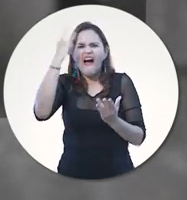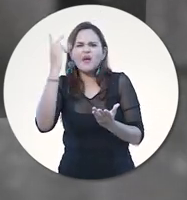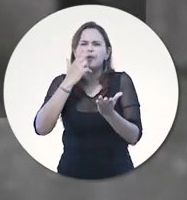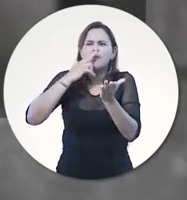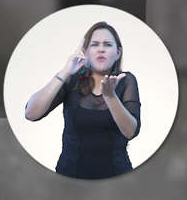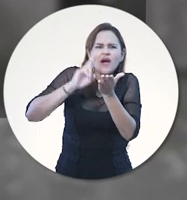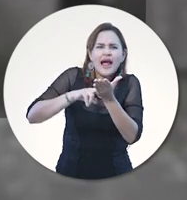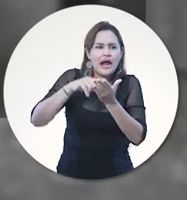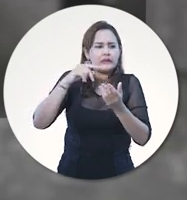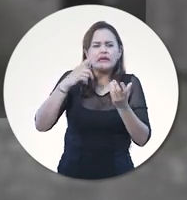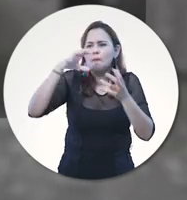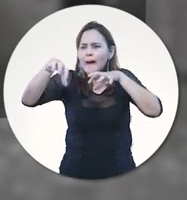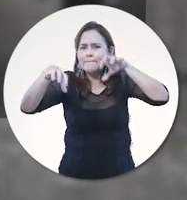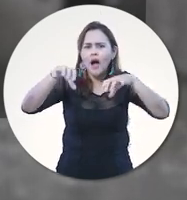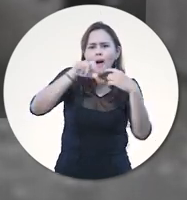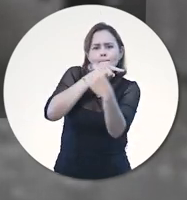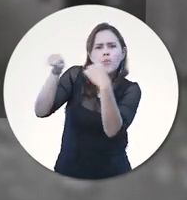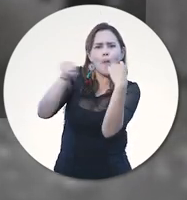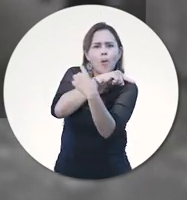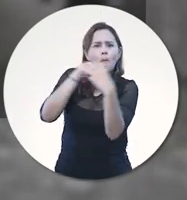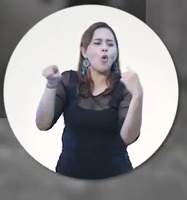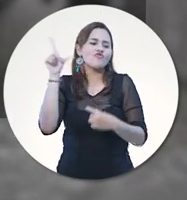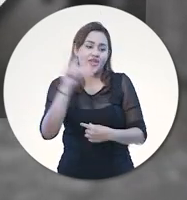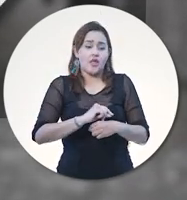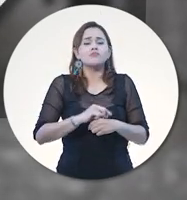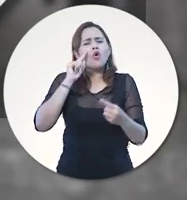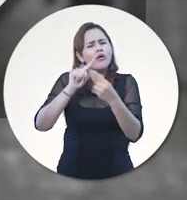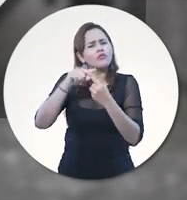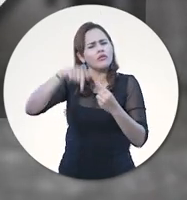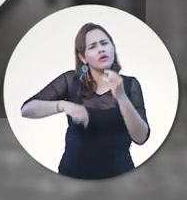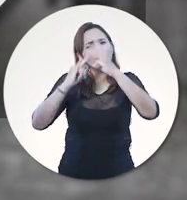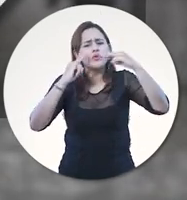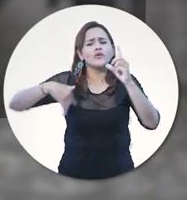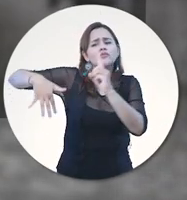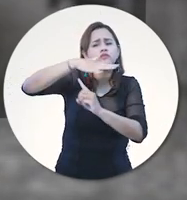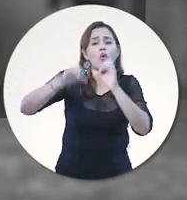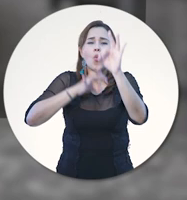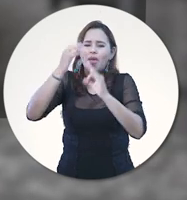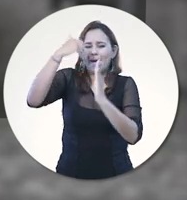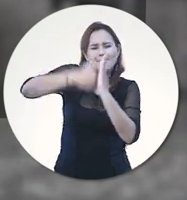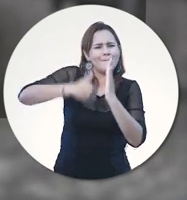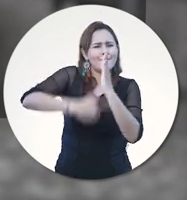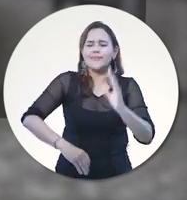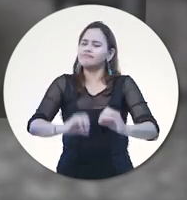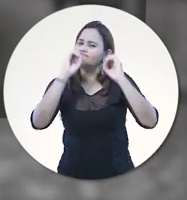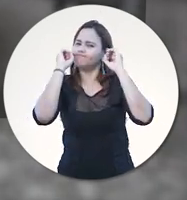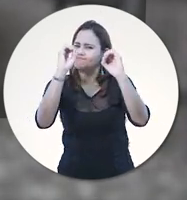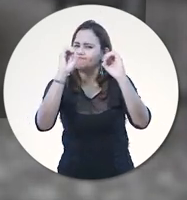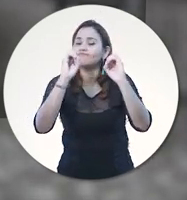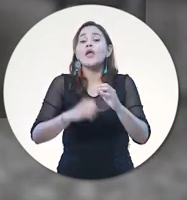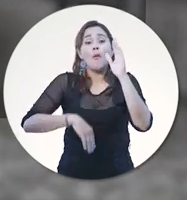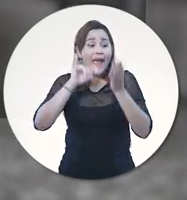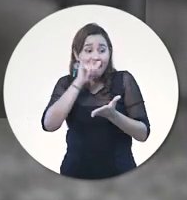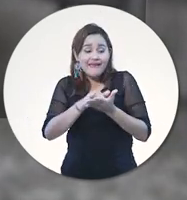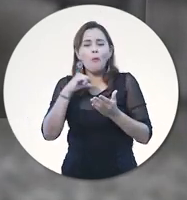digitales. La estrategia de la Universidad del Magdalena es Cero Papel. Por eso, cuenta con el aplicativo Gairaca